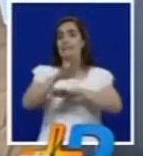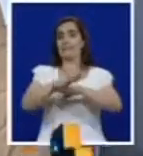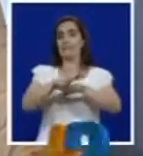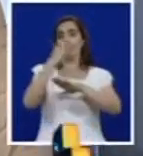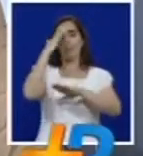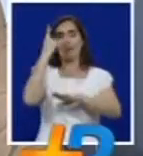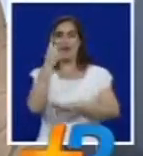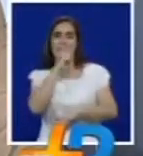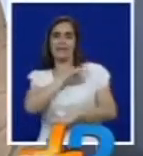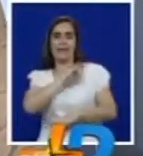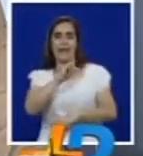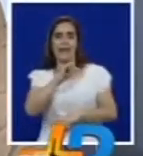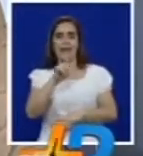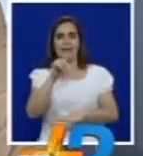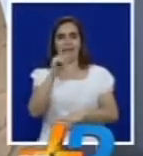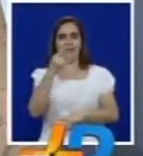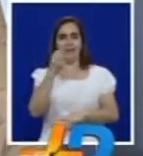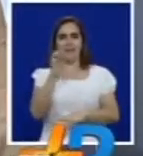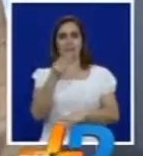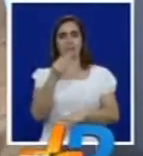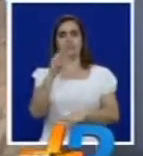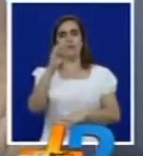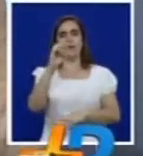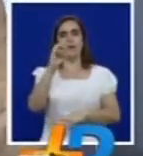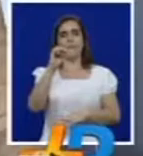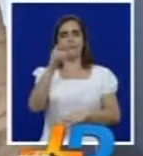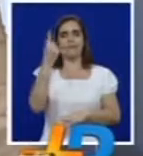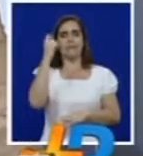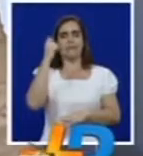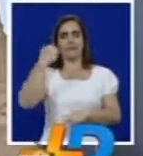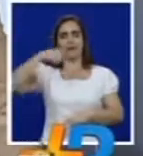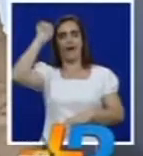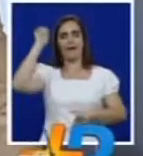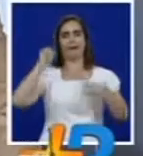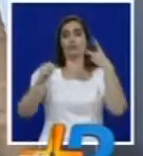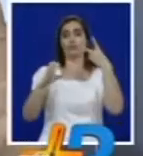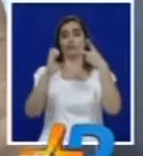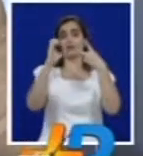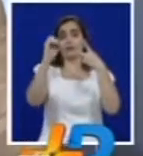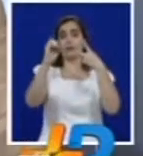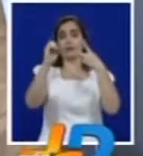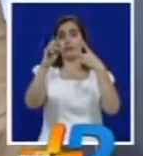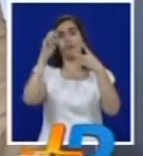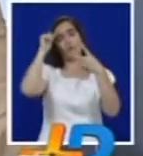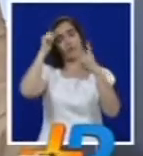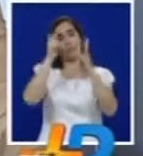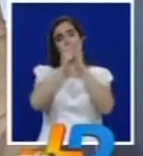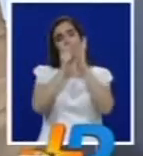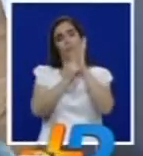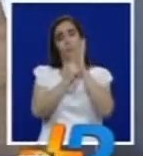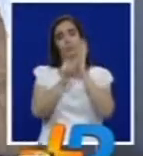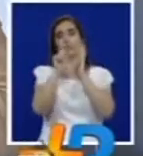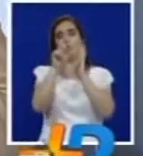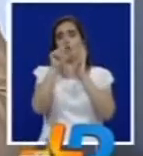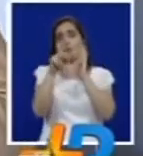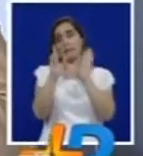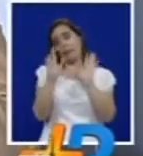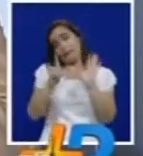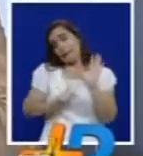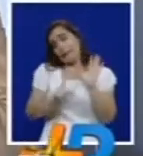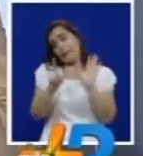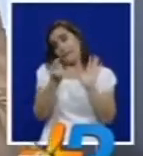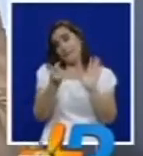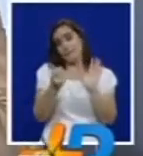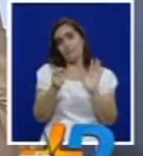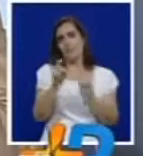Deportivo Cali con Lizarazo y con Camacho ayer ganó 2 por 0 a Independiente Santa Fe y parcialmente con 11 puntos del líder del balompié colombiano. ¿Ustedes se